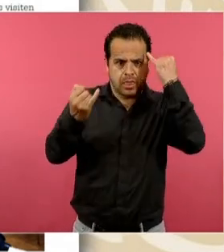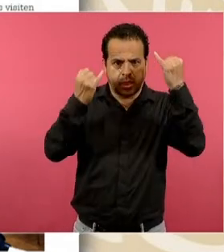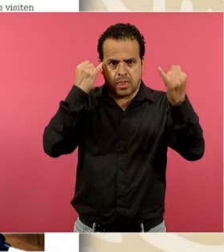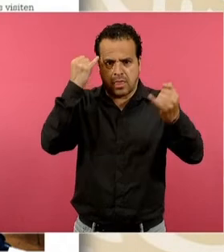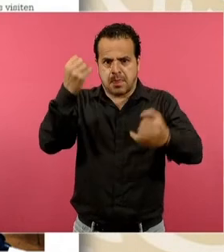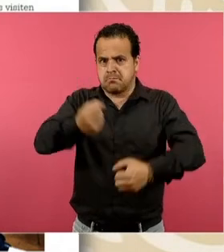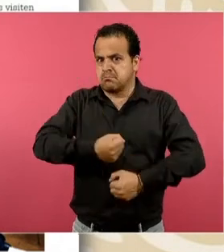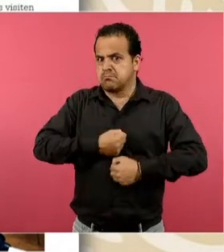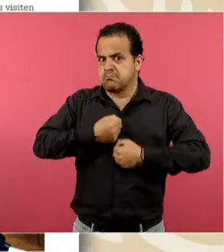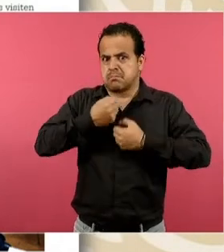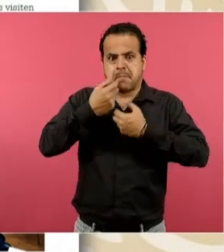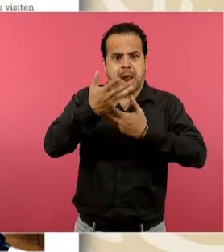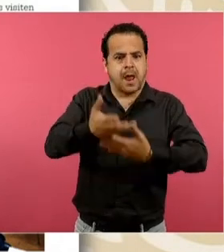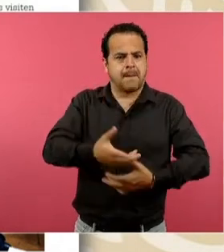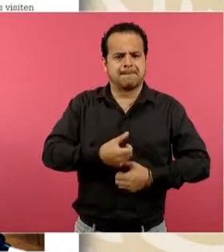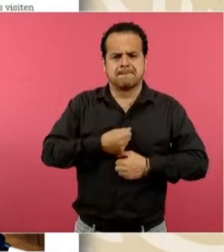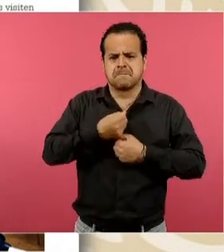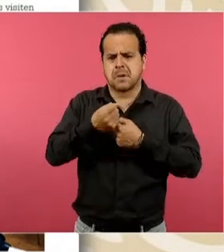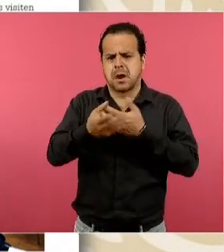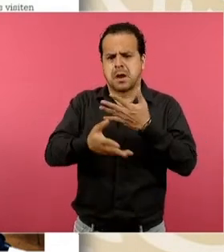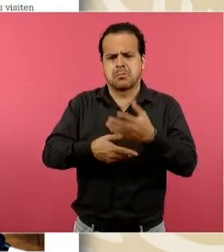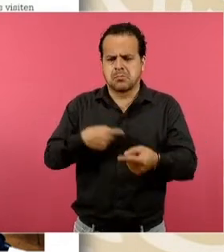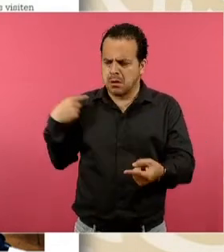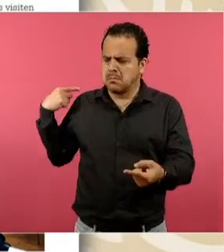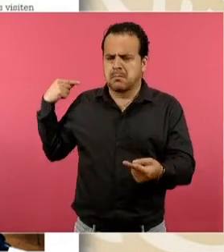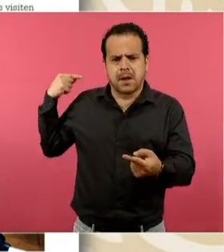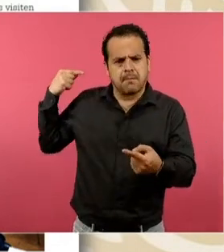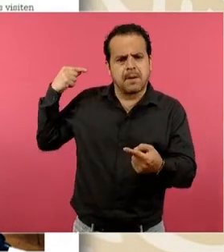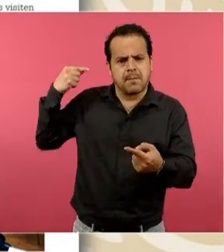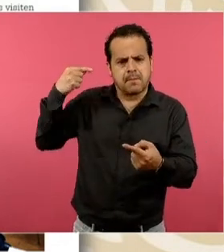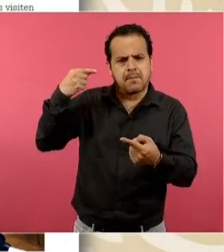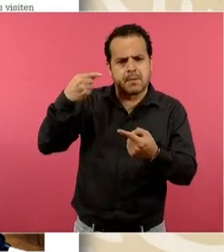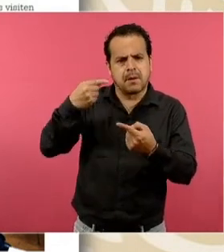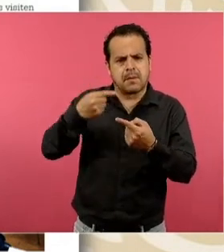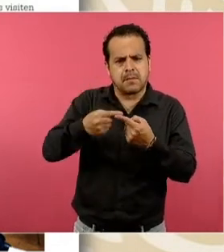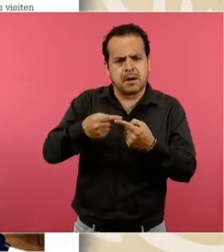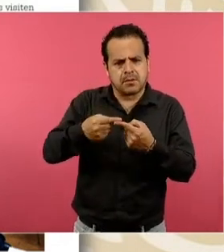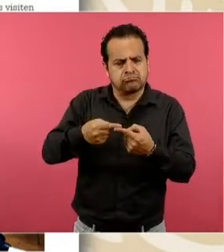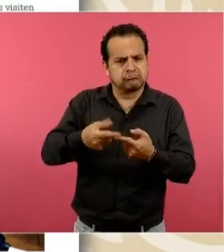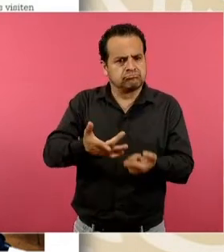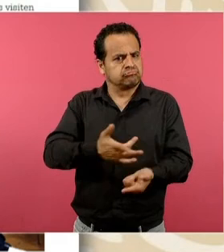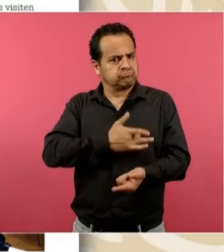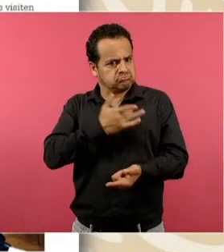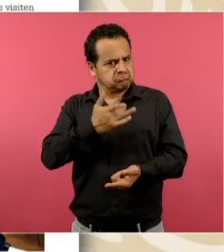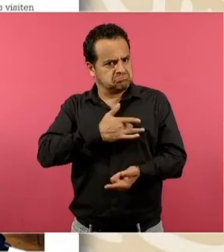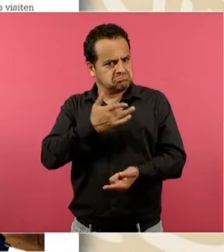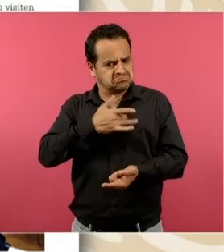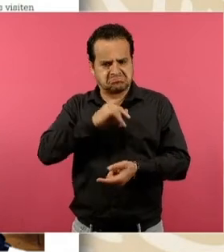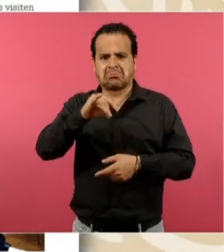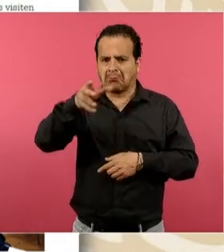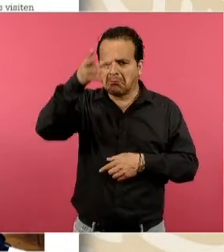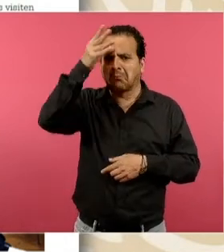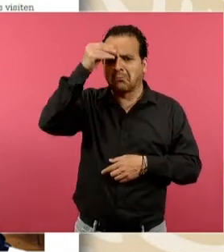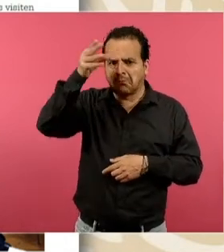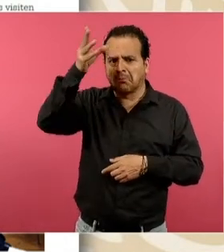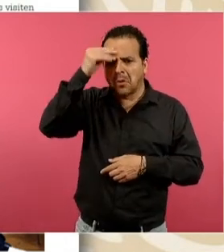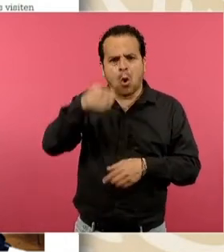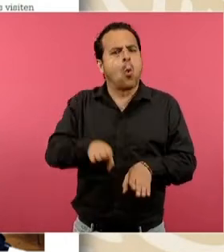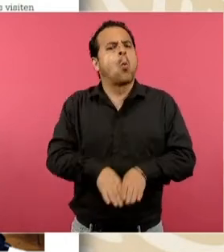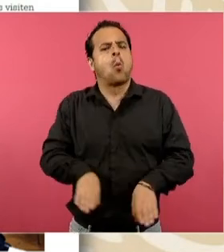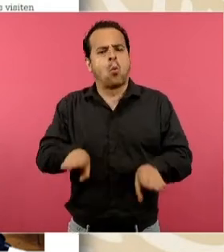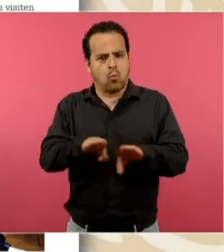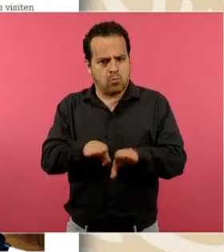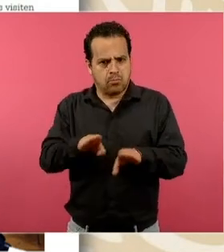proyecto que desarrollaron. Van a evaluar lo aprendido y no a través de un número, sino de lo que ellos han